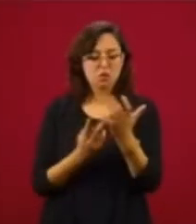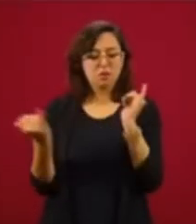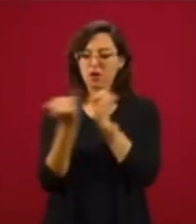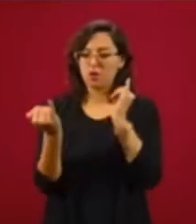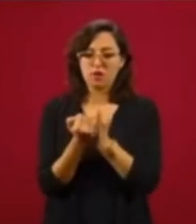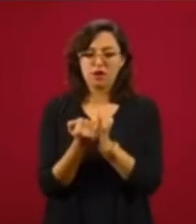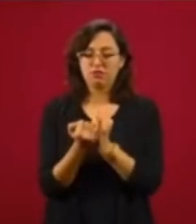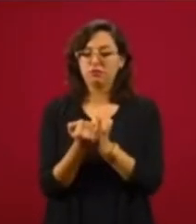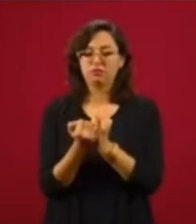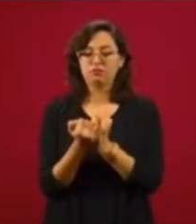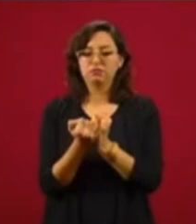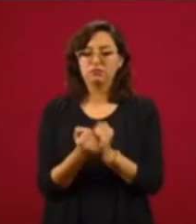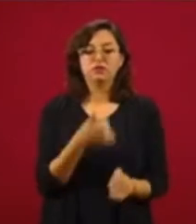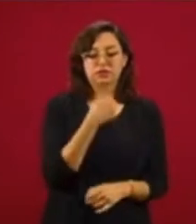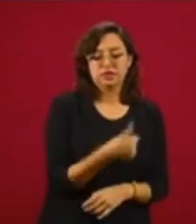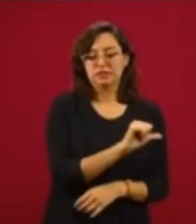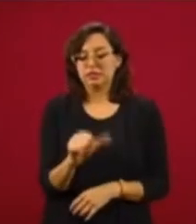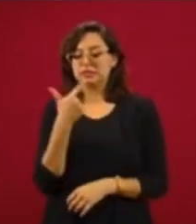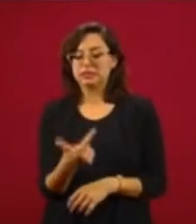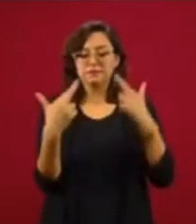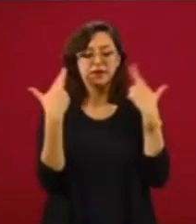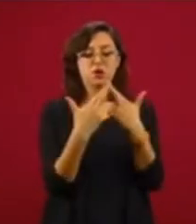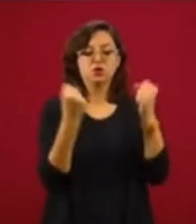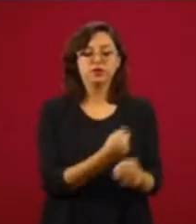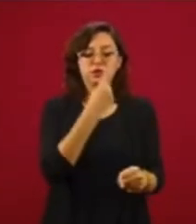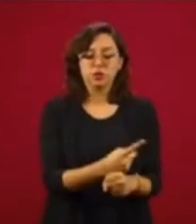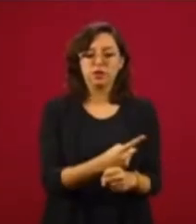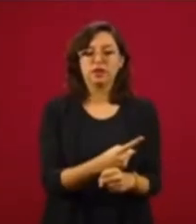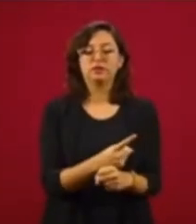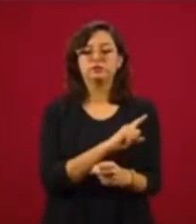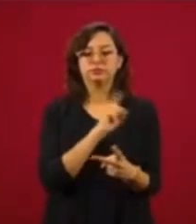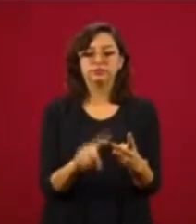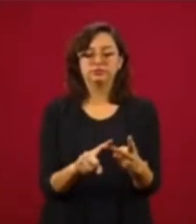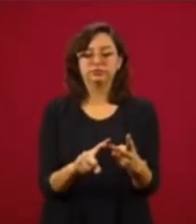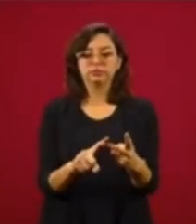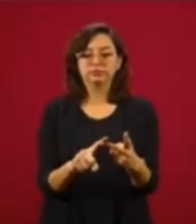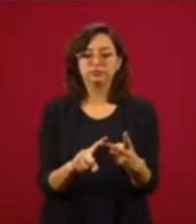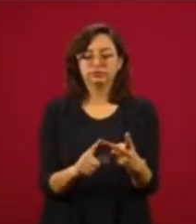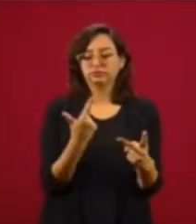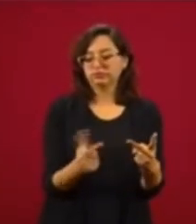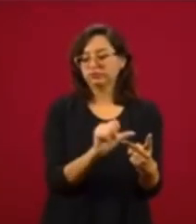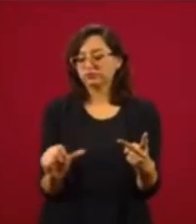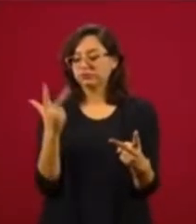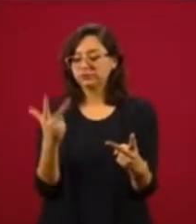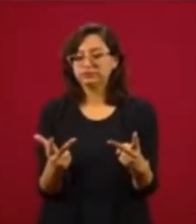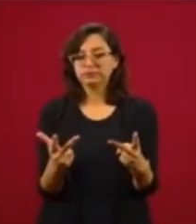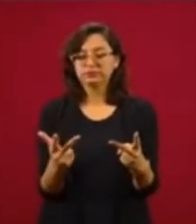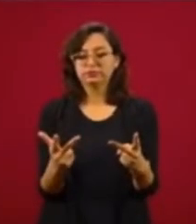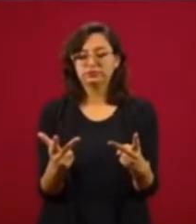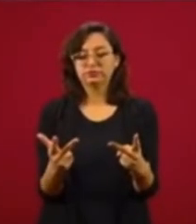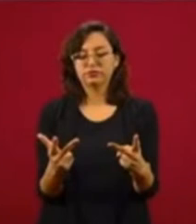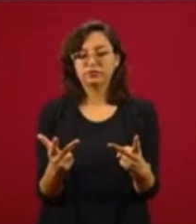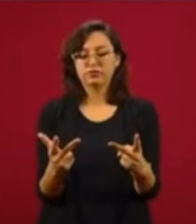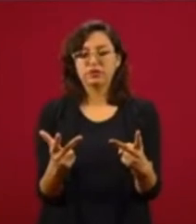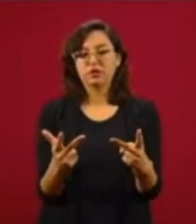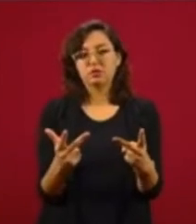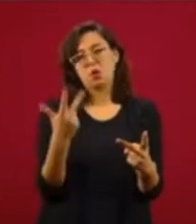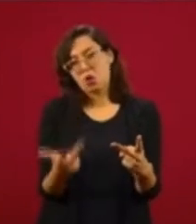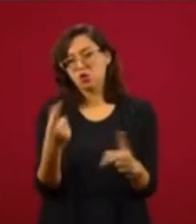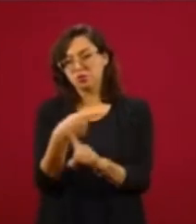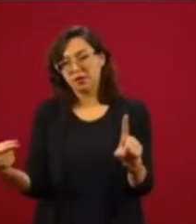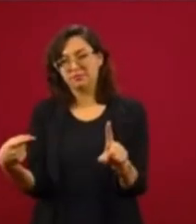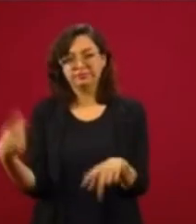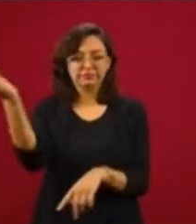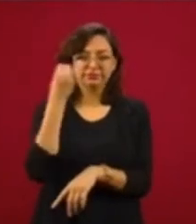de 6 a 7, la reunión de seguridad, donde corresponda, y de 7 a 8, o 8 y media,